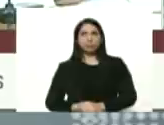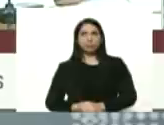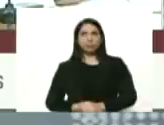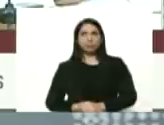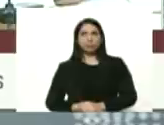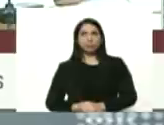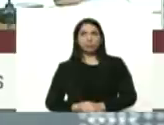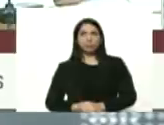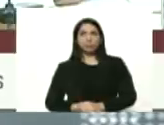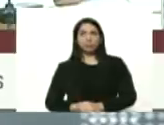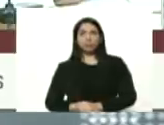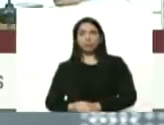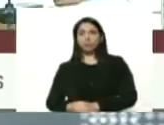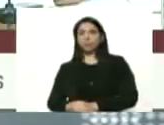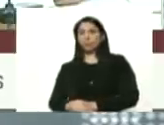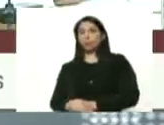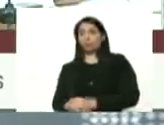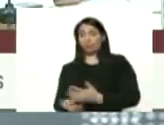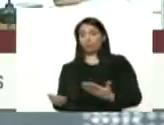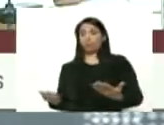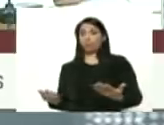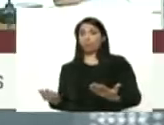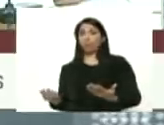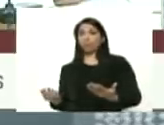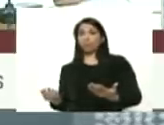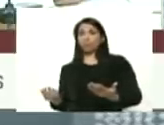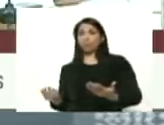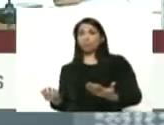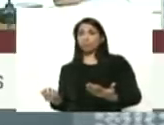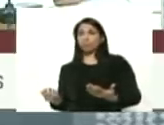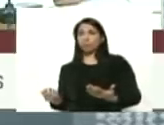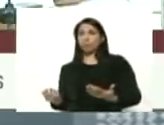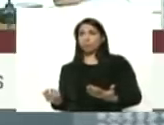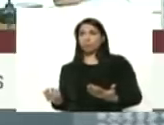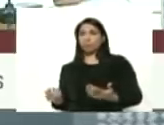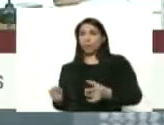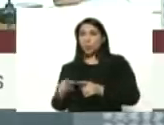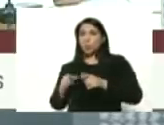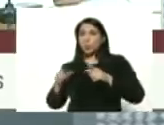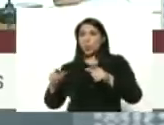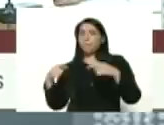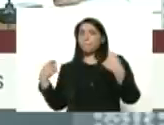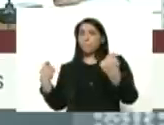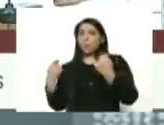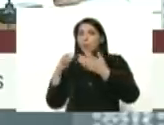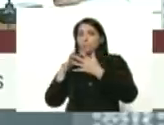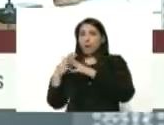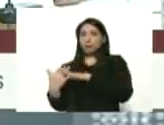ha llegado precisamente a un sector popular a un barrio